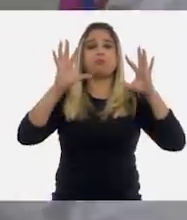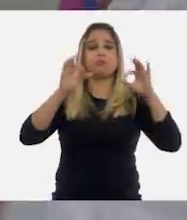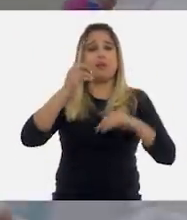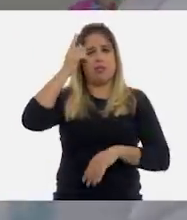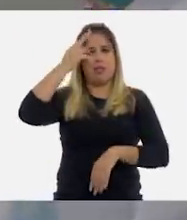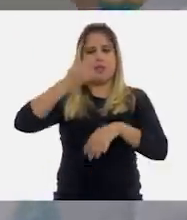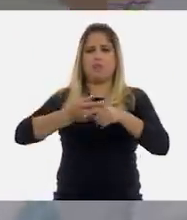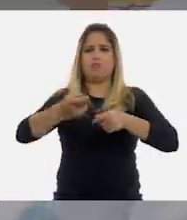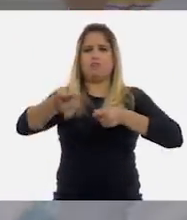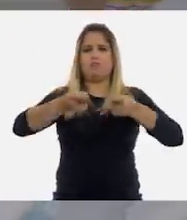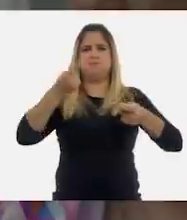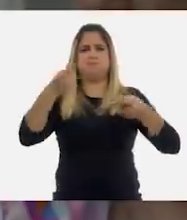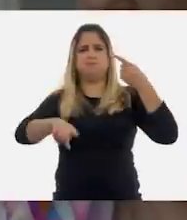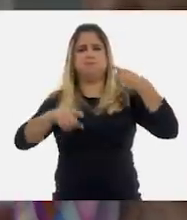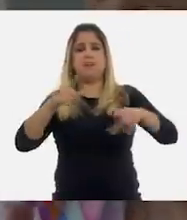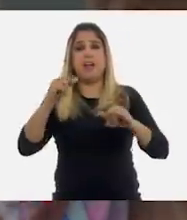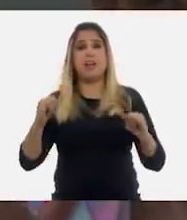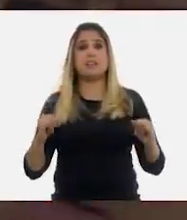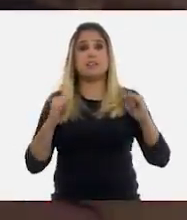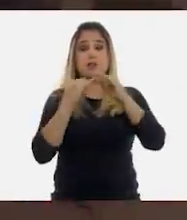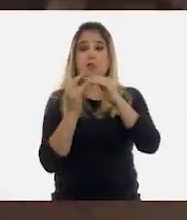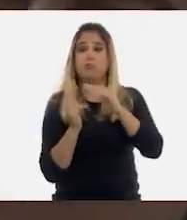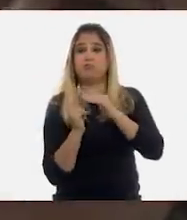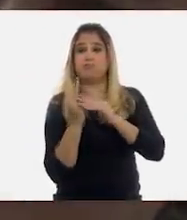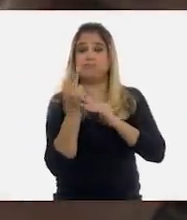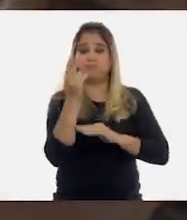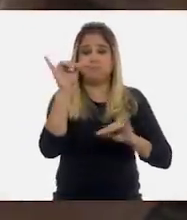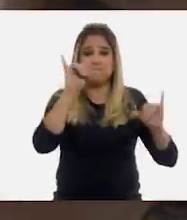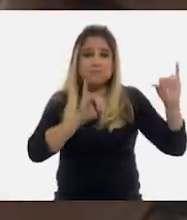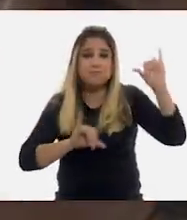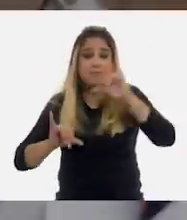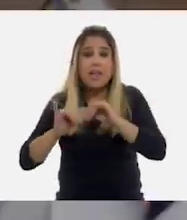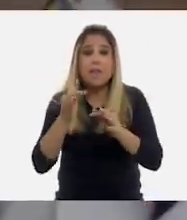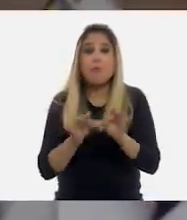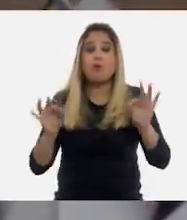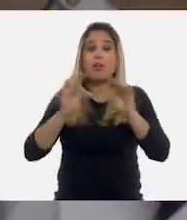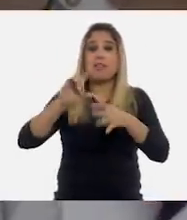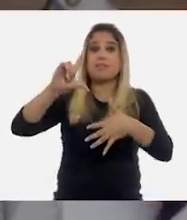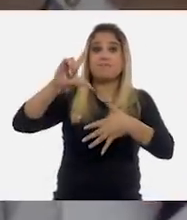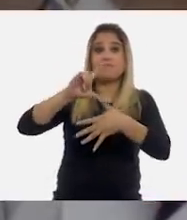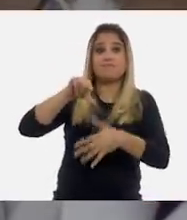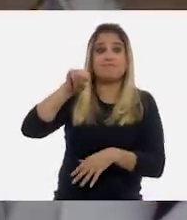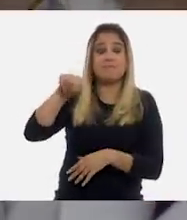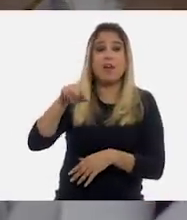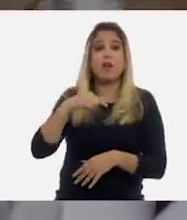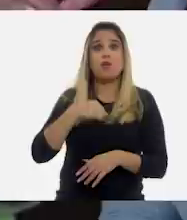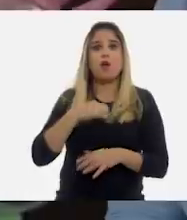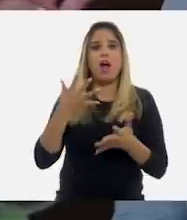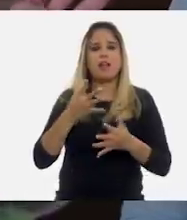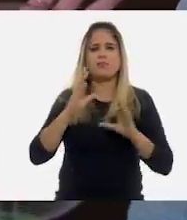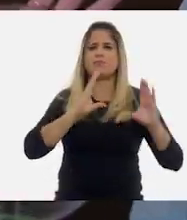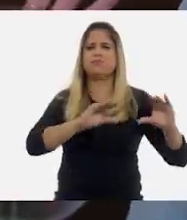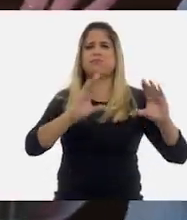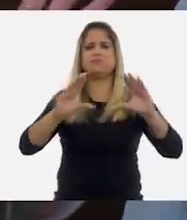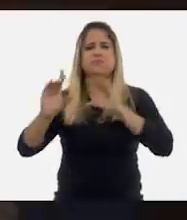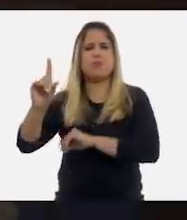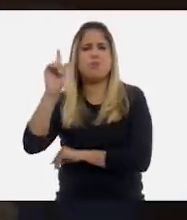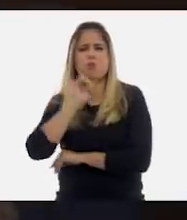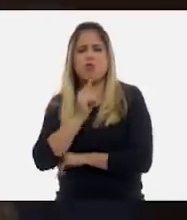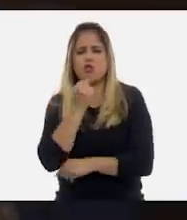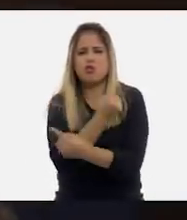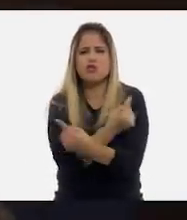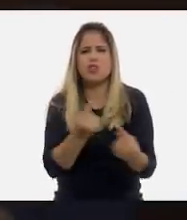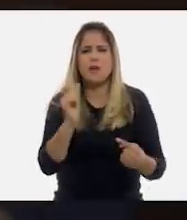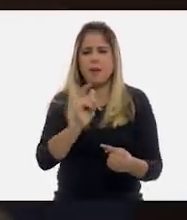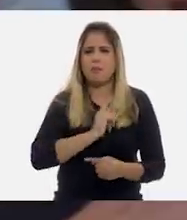de los institutos nucleares más importantes de Latinoamérica. Además, de convertirme en mentora de muchas niñas que,